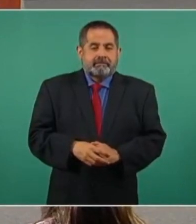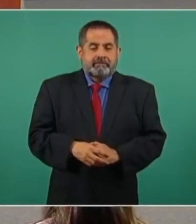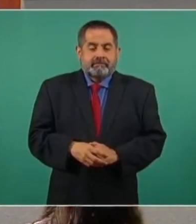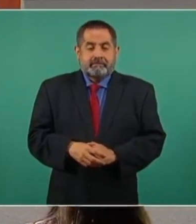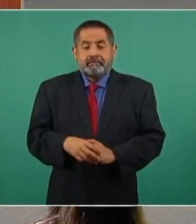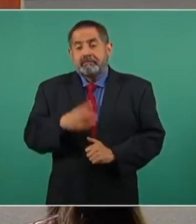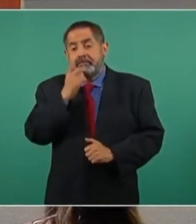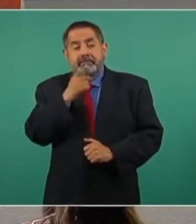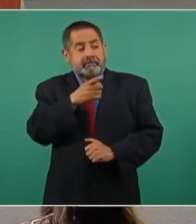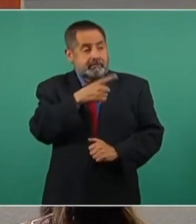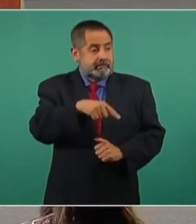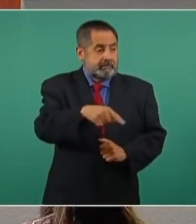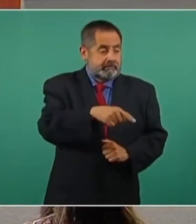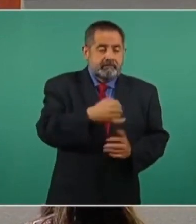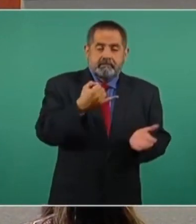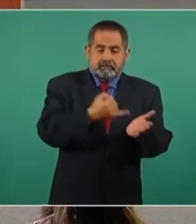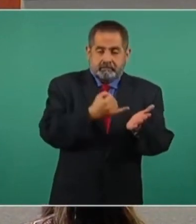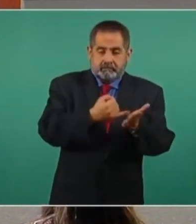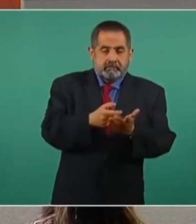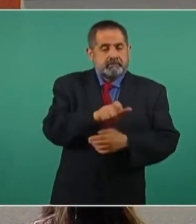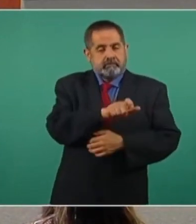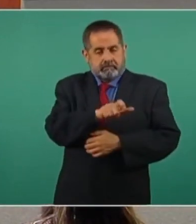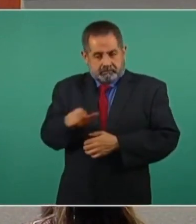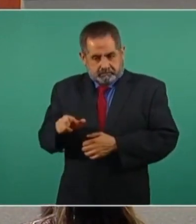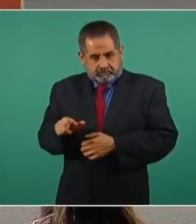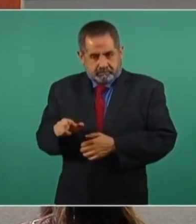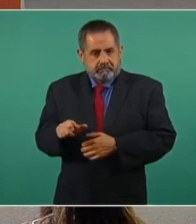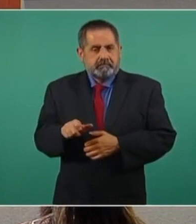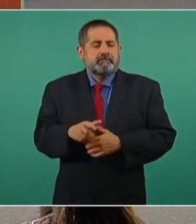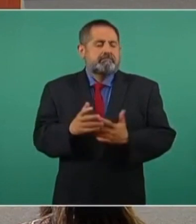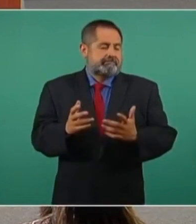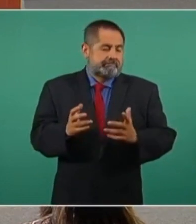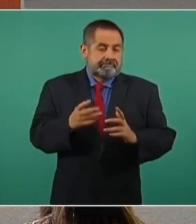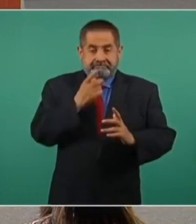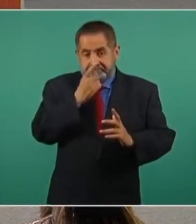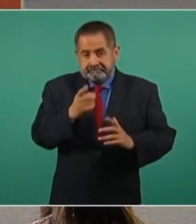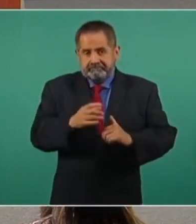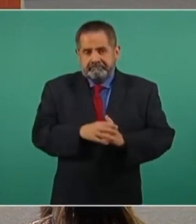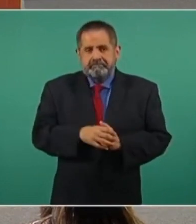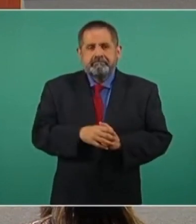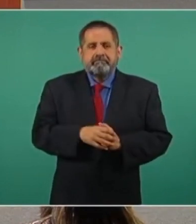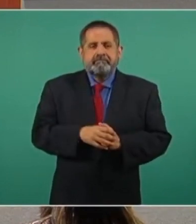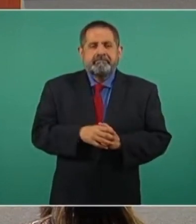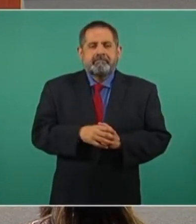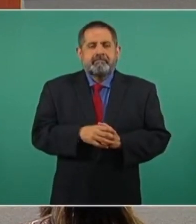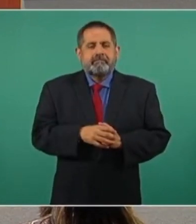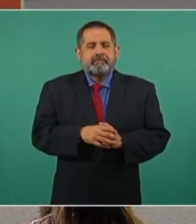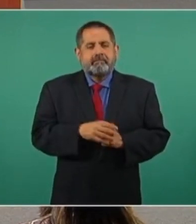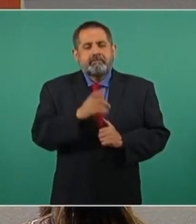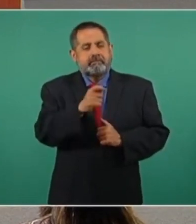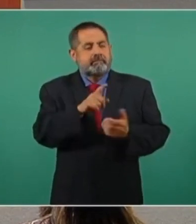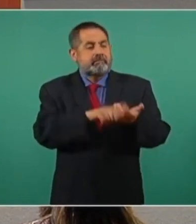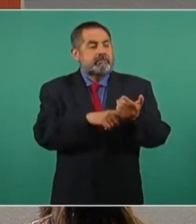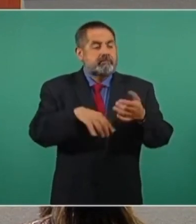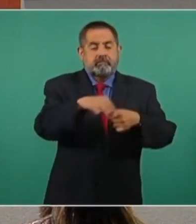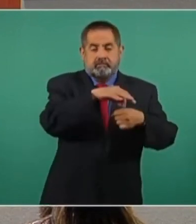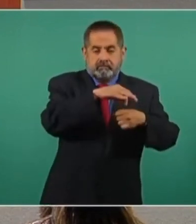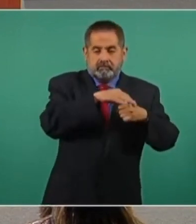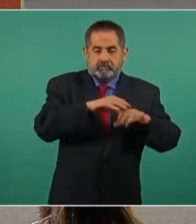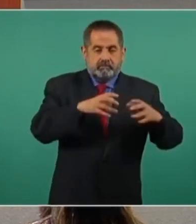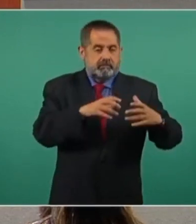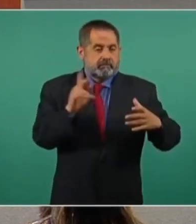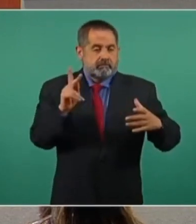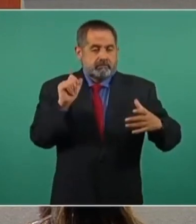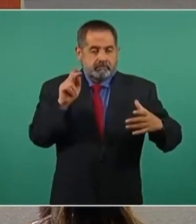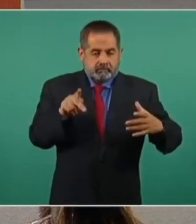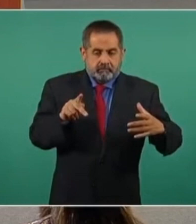Los que pagan impuestos, que tienen que ver con los que votaron por el PAN y por